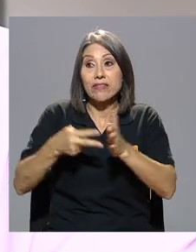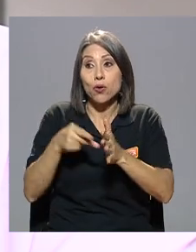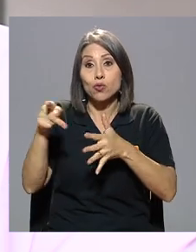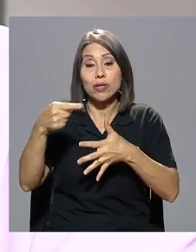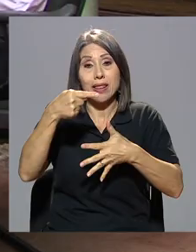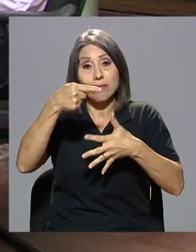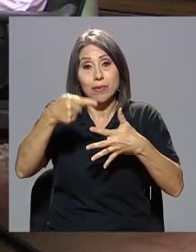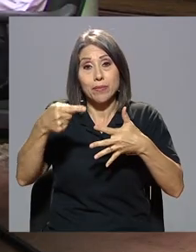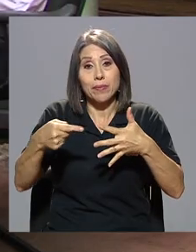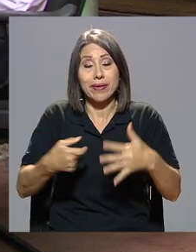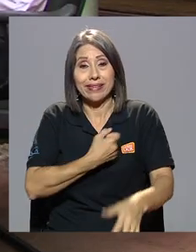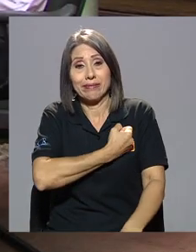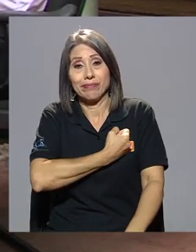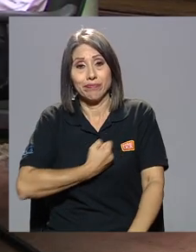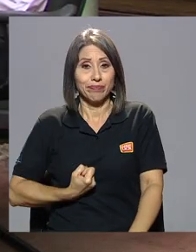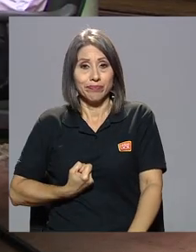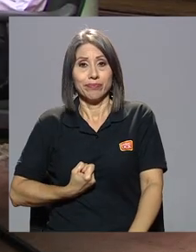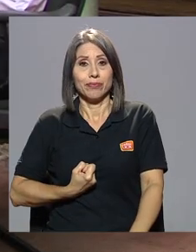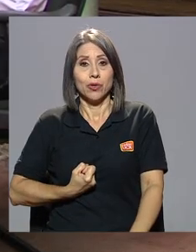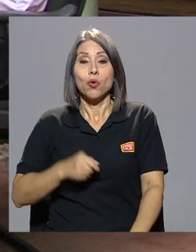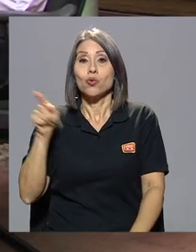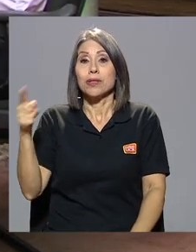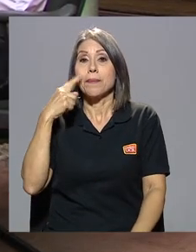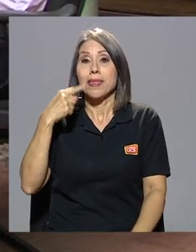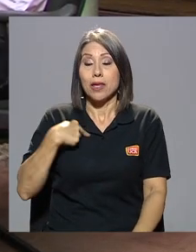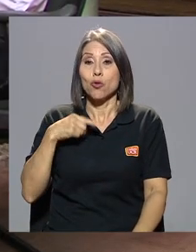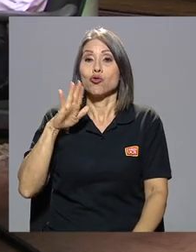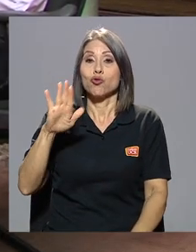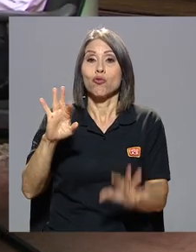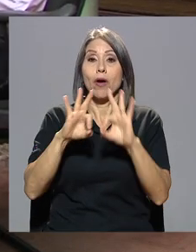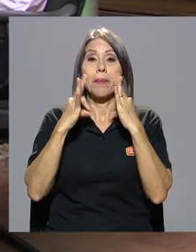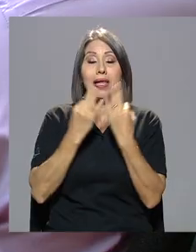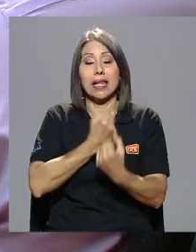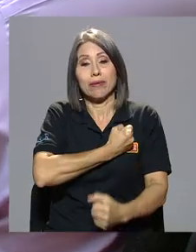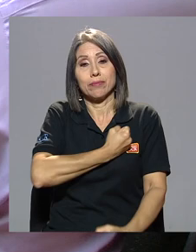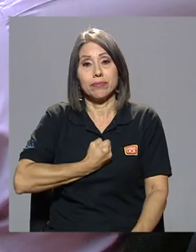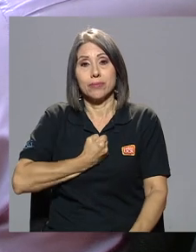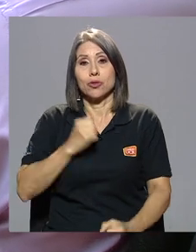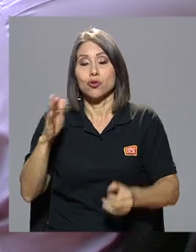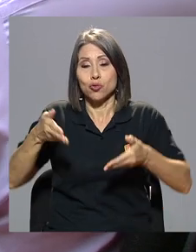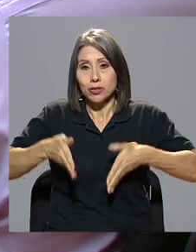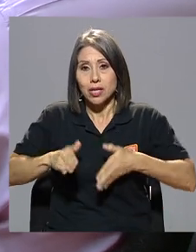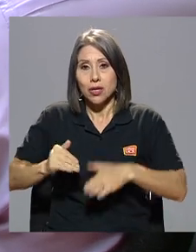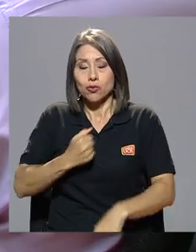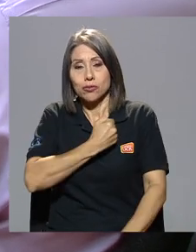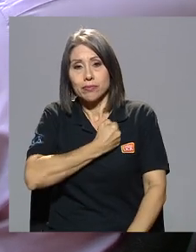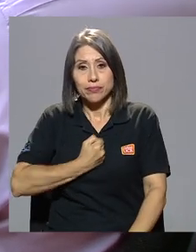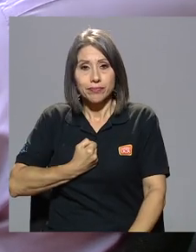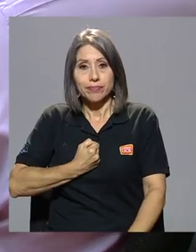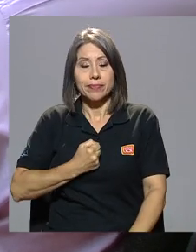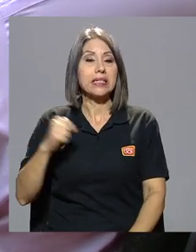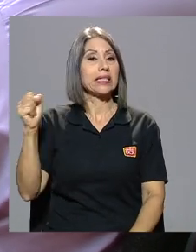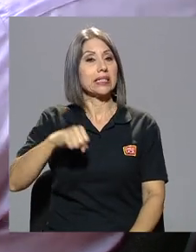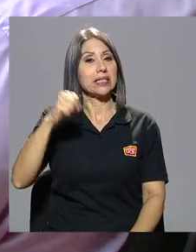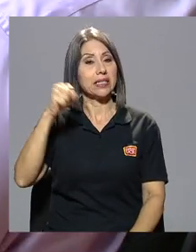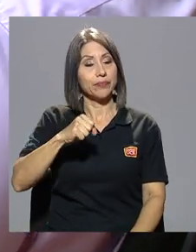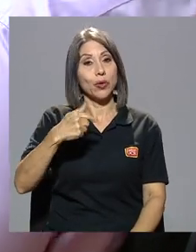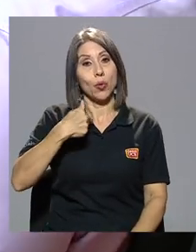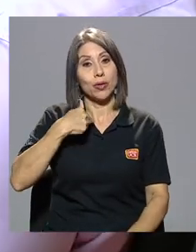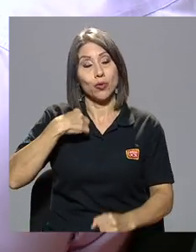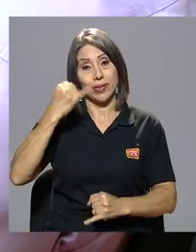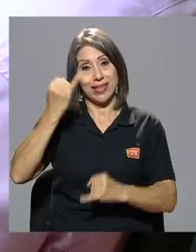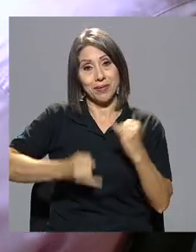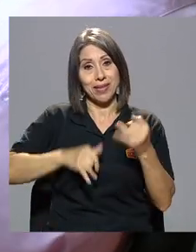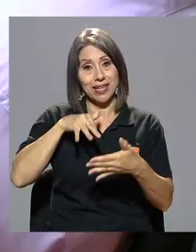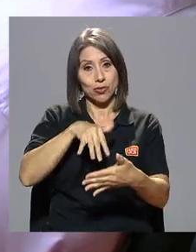serie de sacrificios y usted me comentaba que en lo particular lo vivía su familia y sus hijos si porque cuando